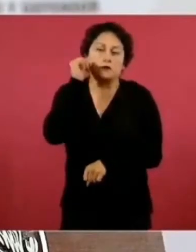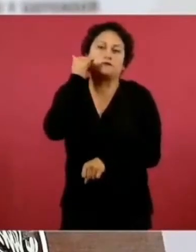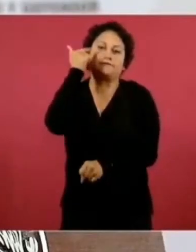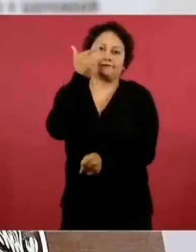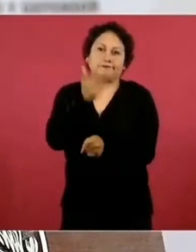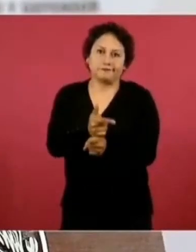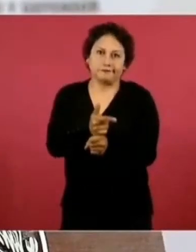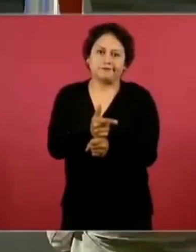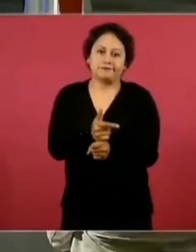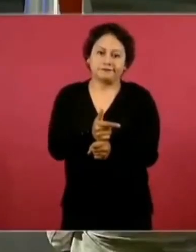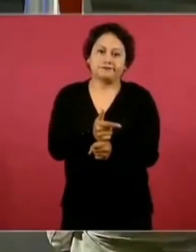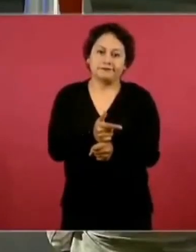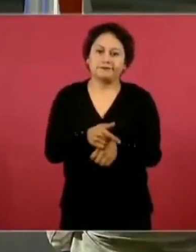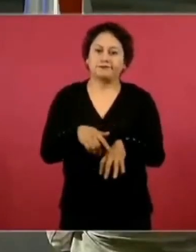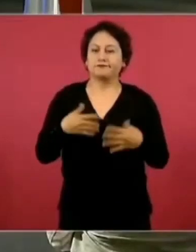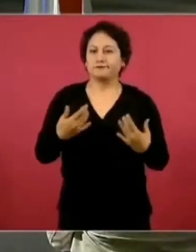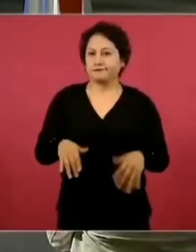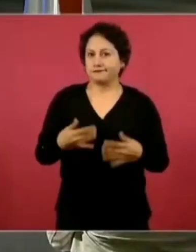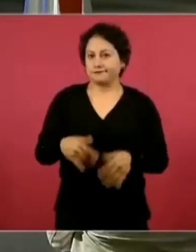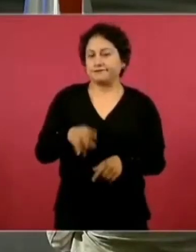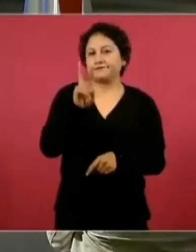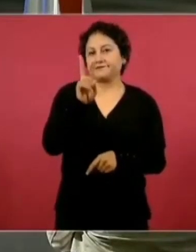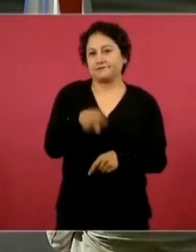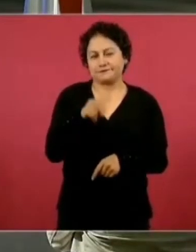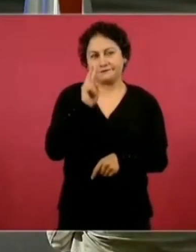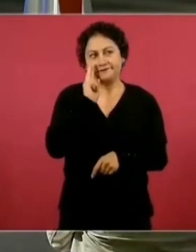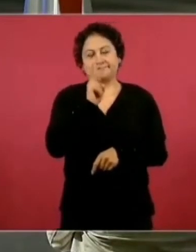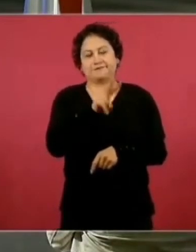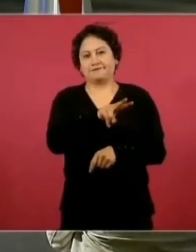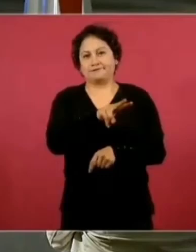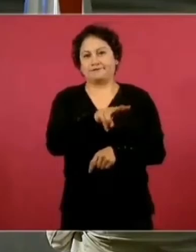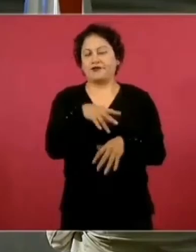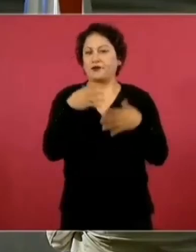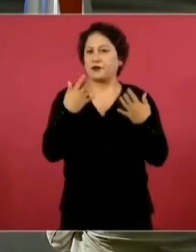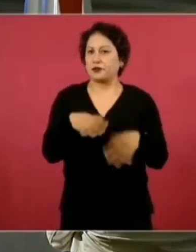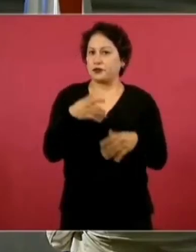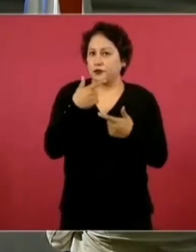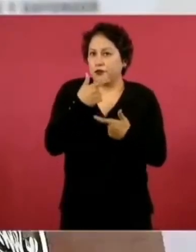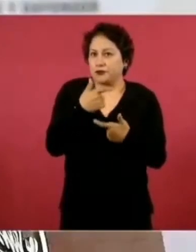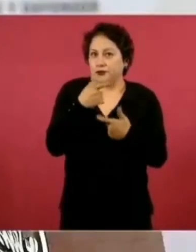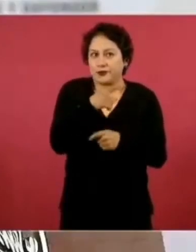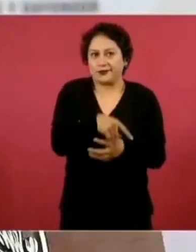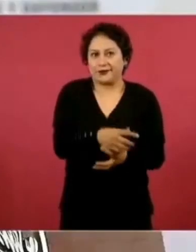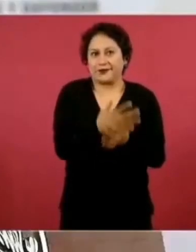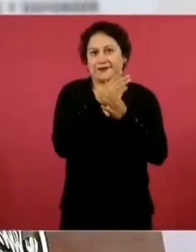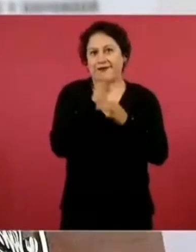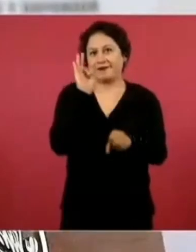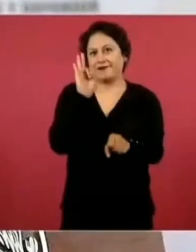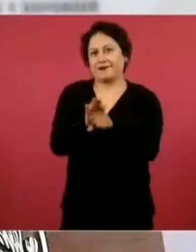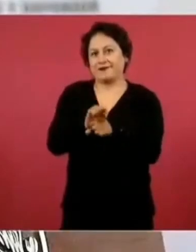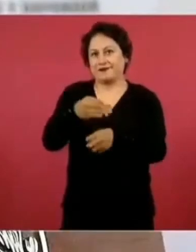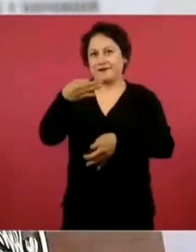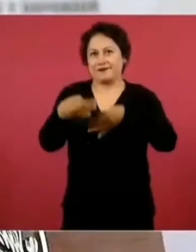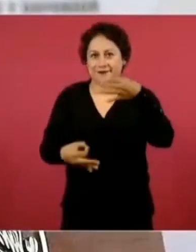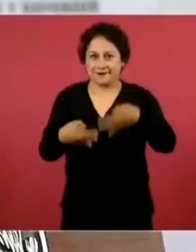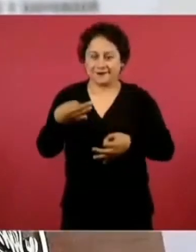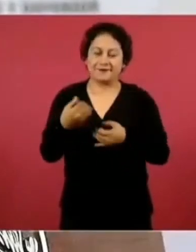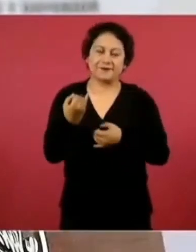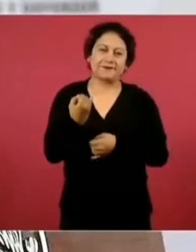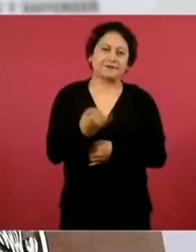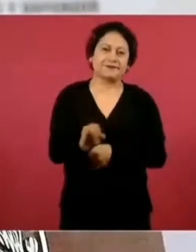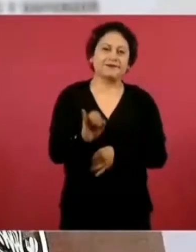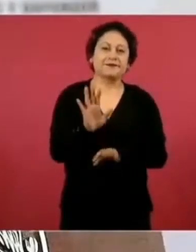episodio picaresco de los defensores del Poder Judicial. Este es protagonizado recientemente